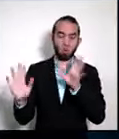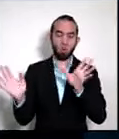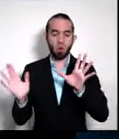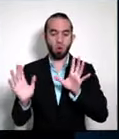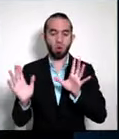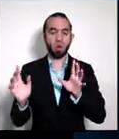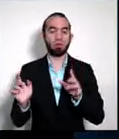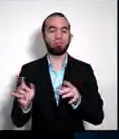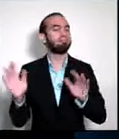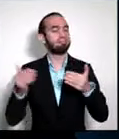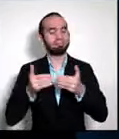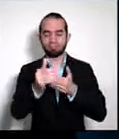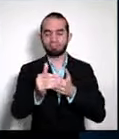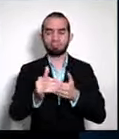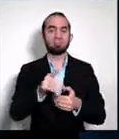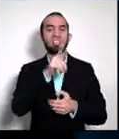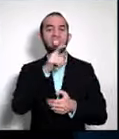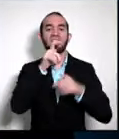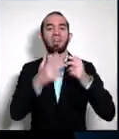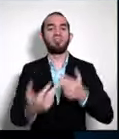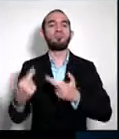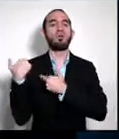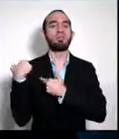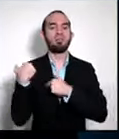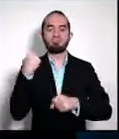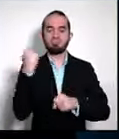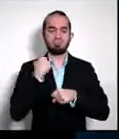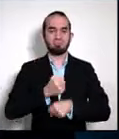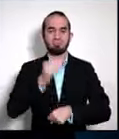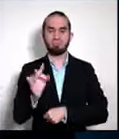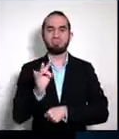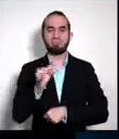ser el responsable de hacer lo que se tiene que hacer